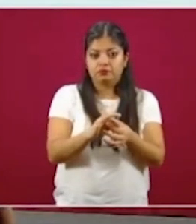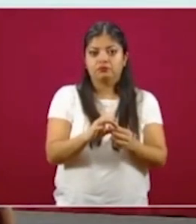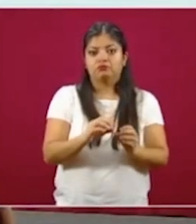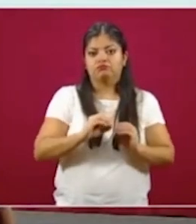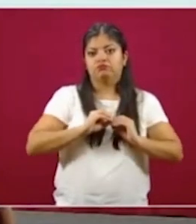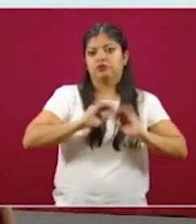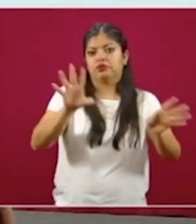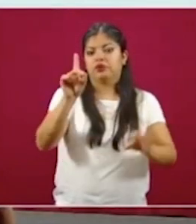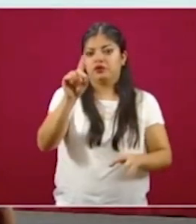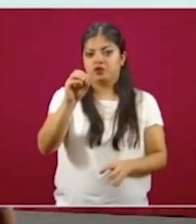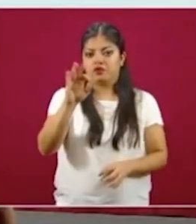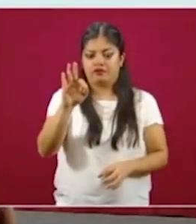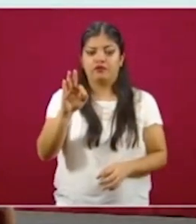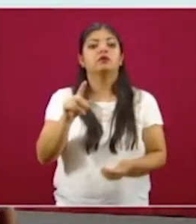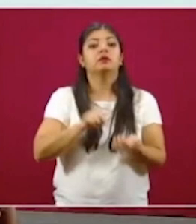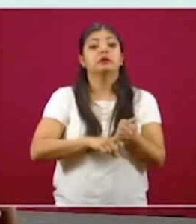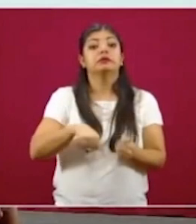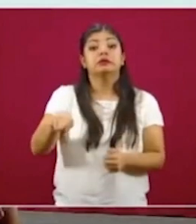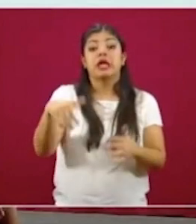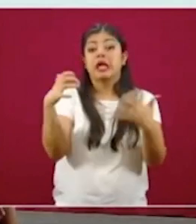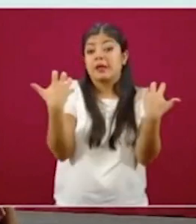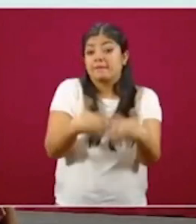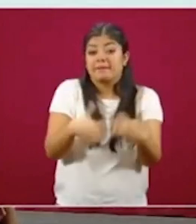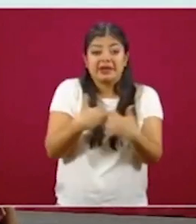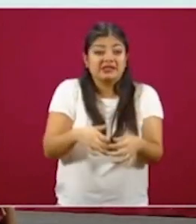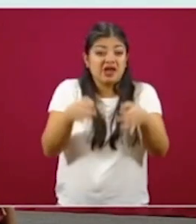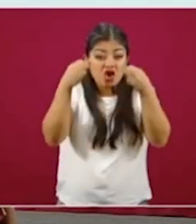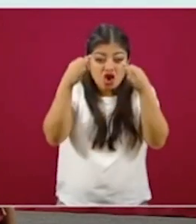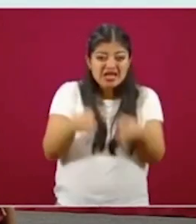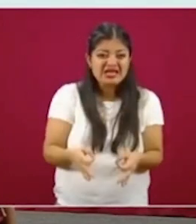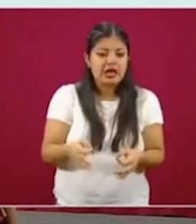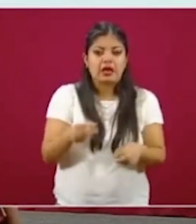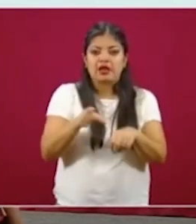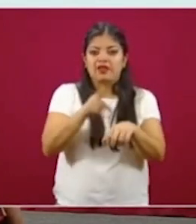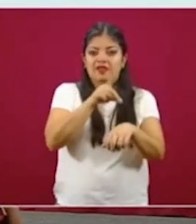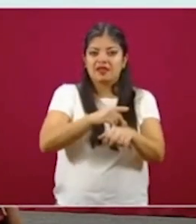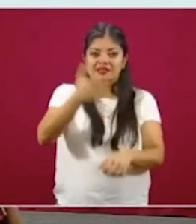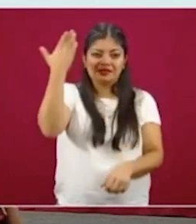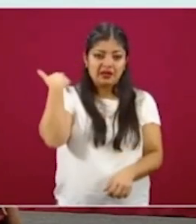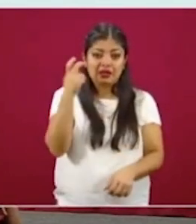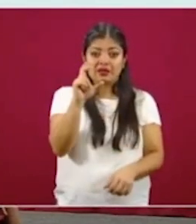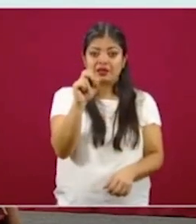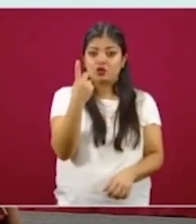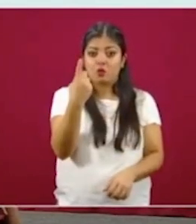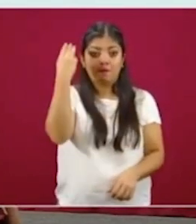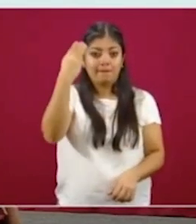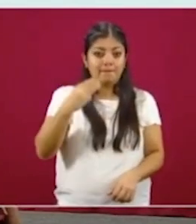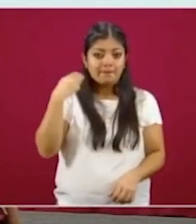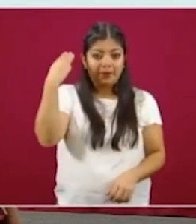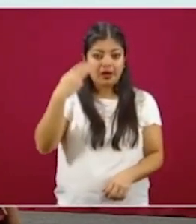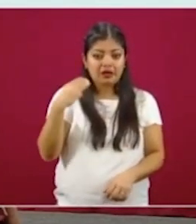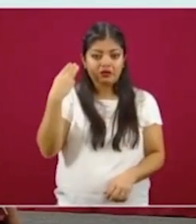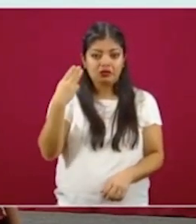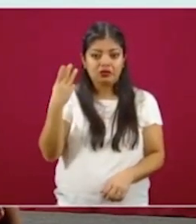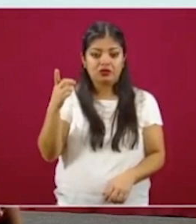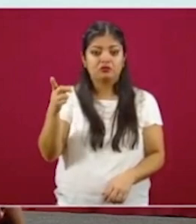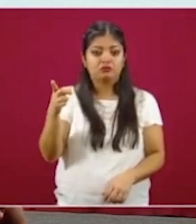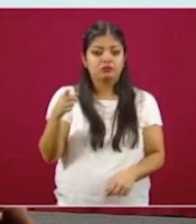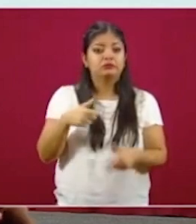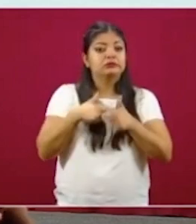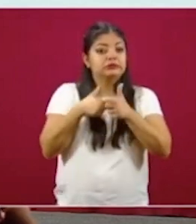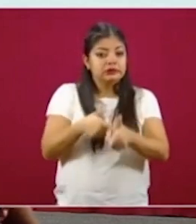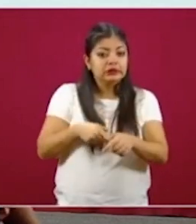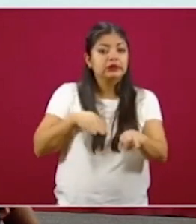las empresas esenciales originales, las que desde el 31 de marzo están y han seguido